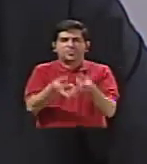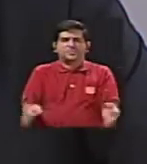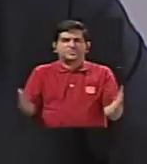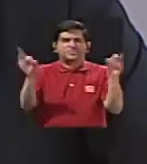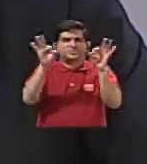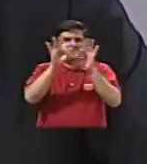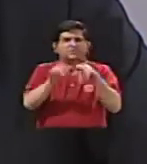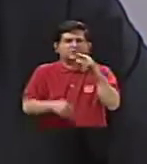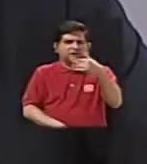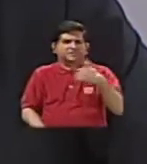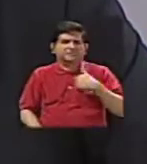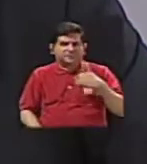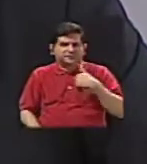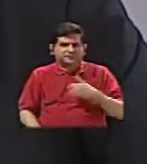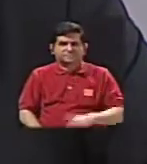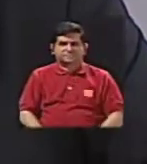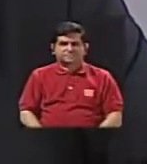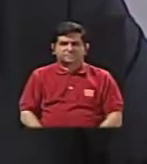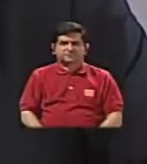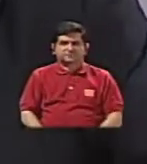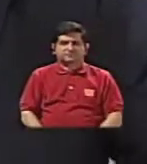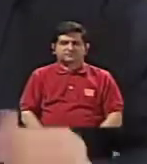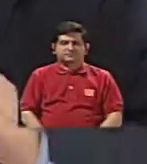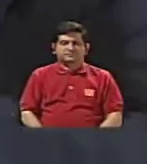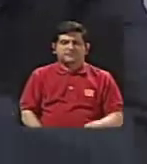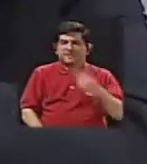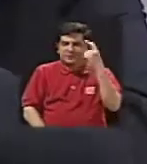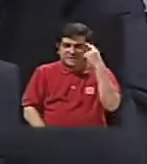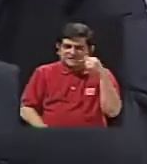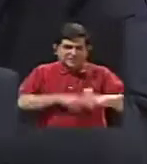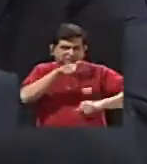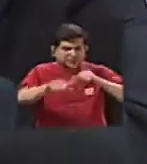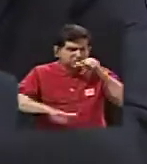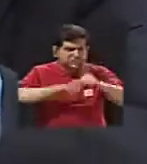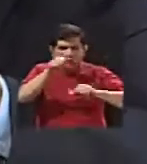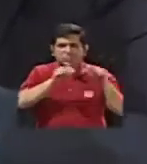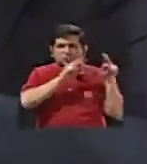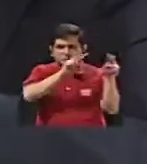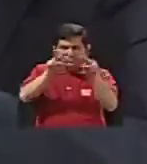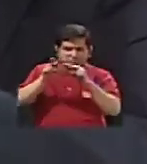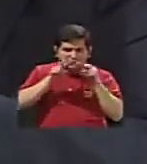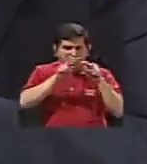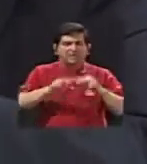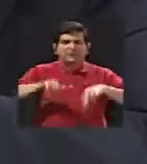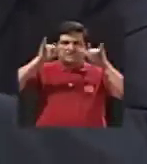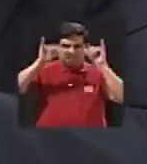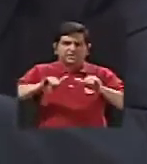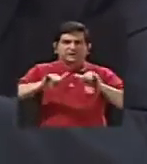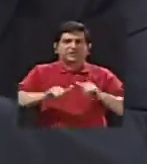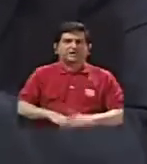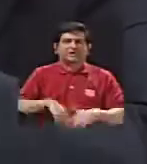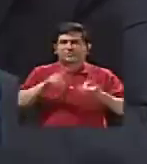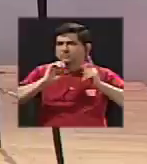ustedes tienen con este esfuerzo de vigilancia permanente es